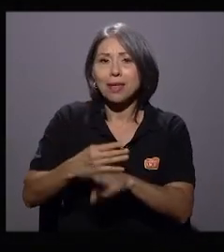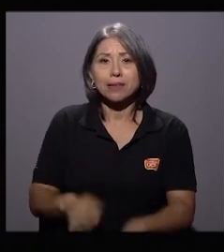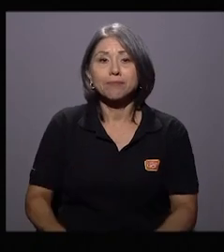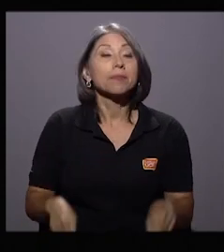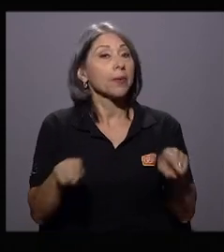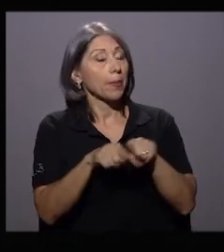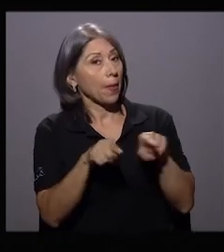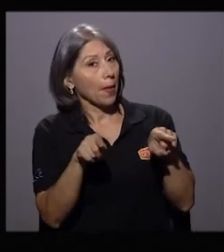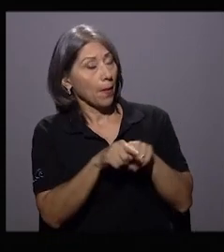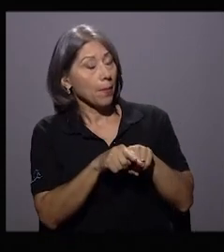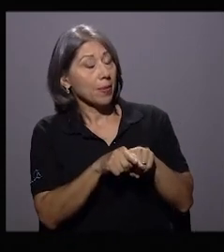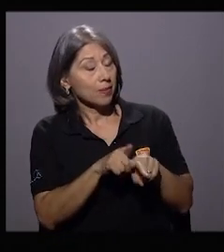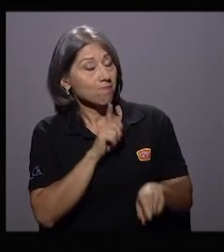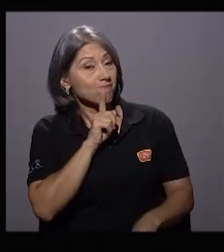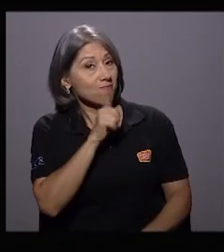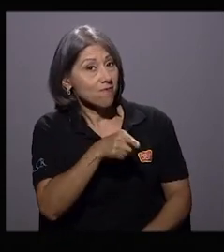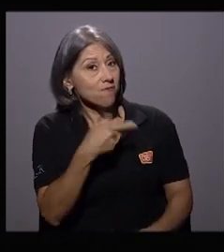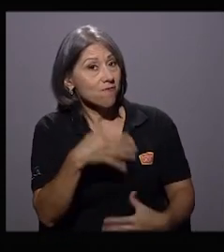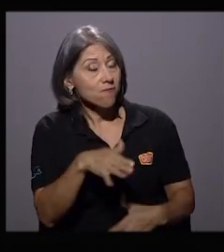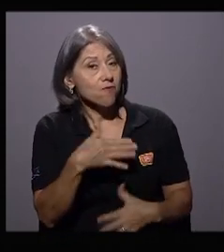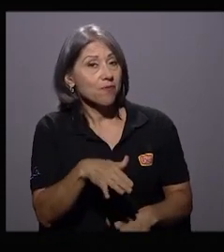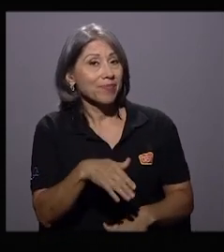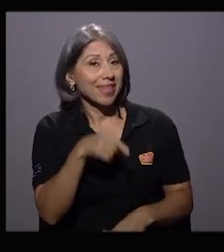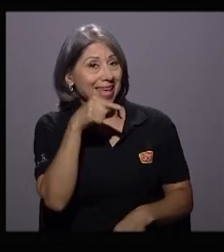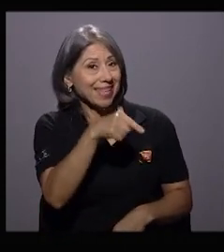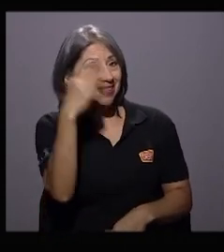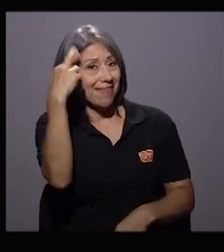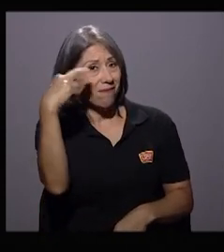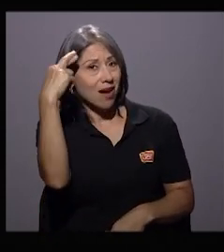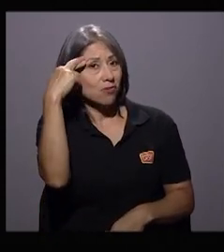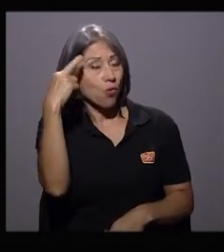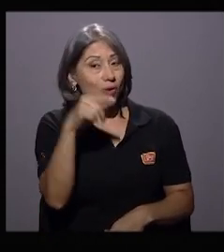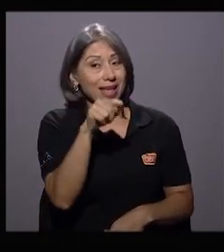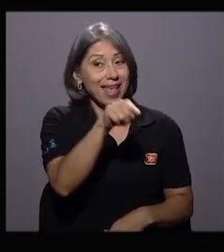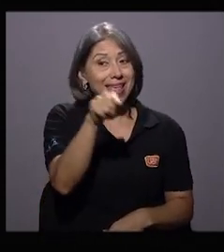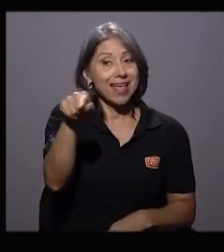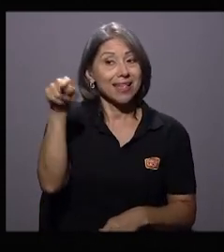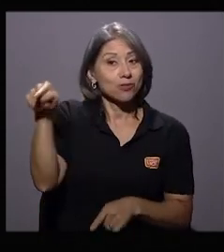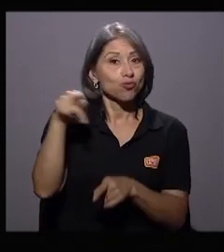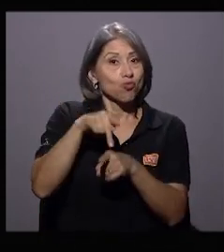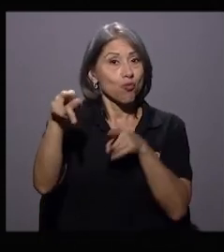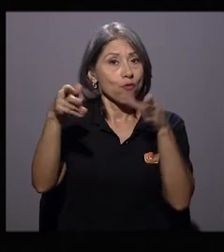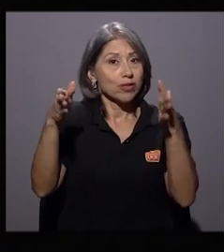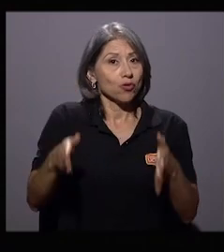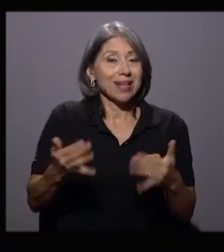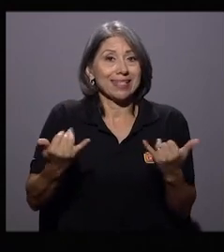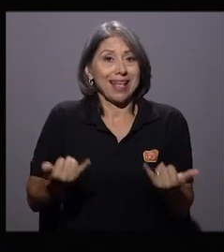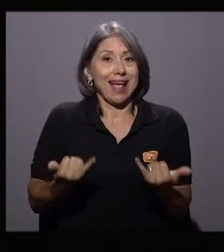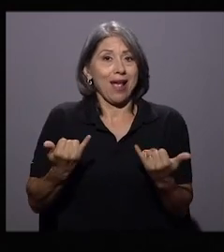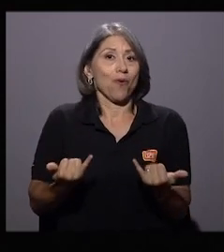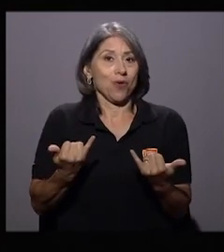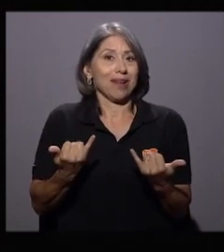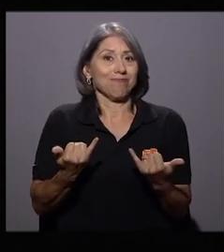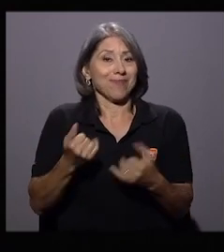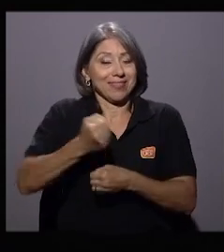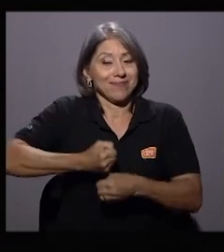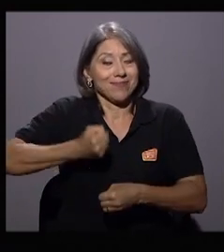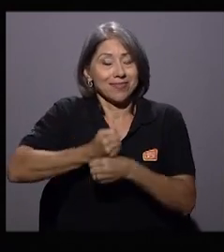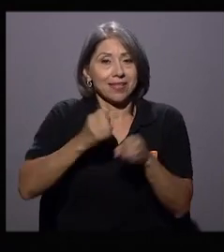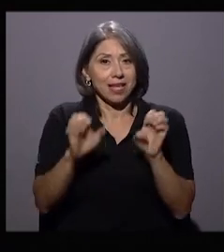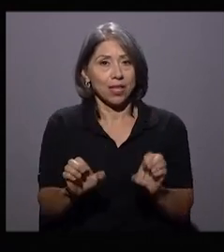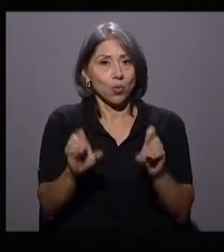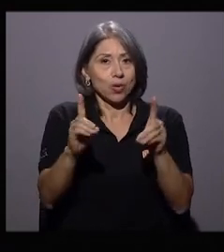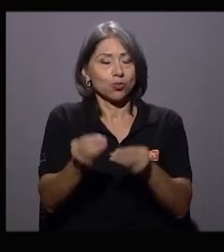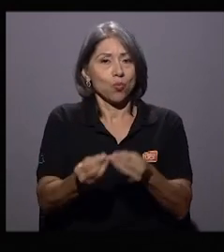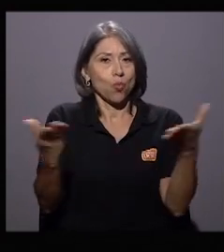también, esa razón de que esos profesionales estén hoy en el ecosistema de la educación pública,